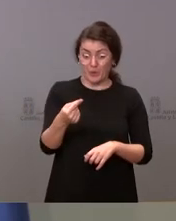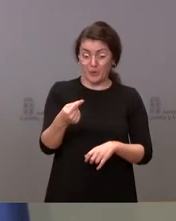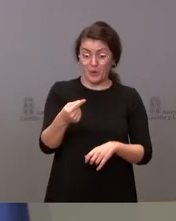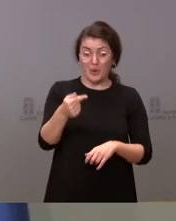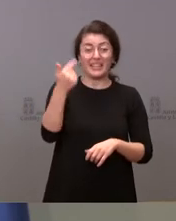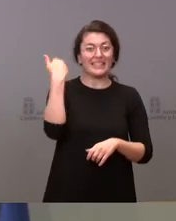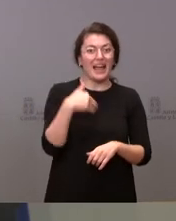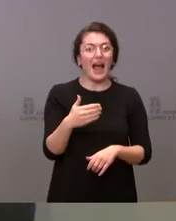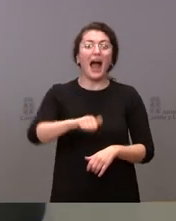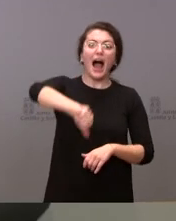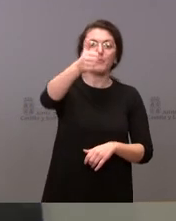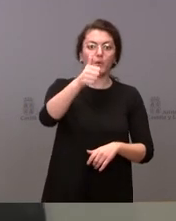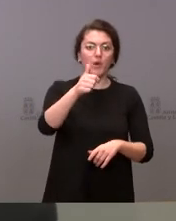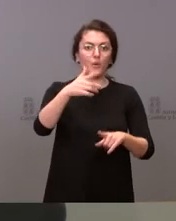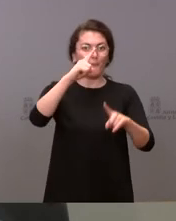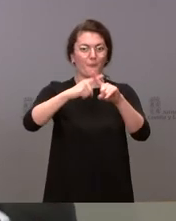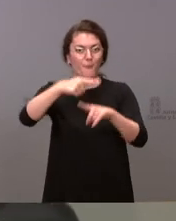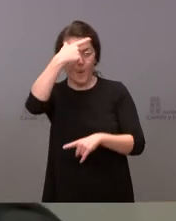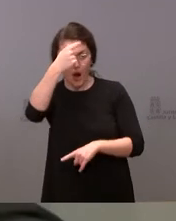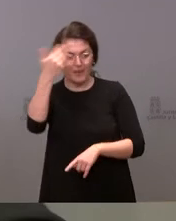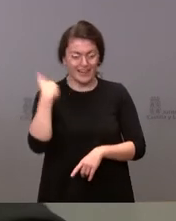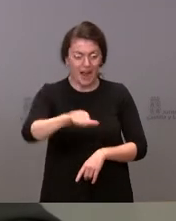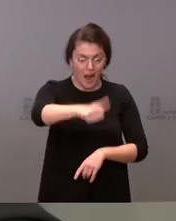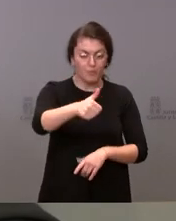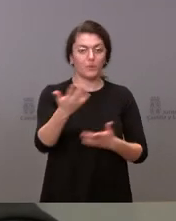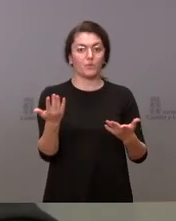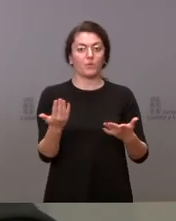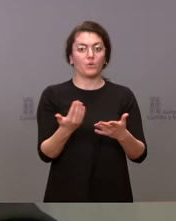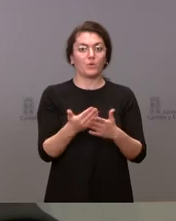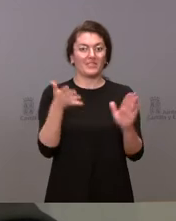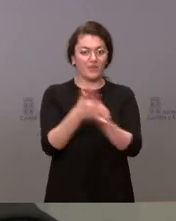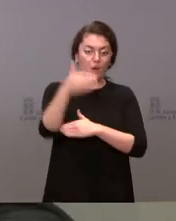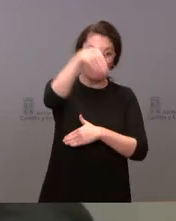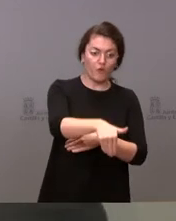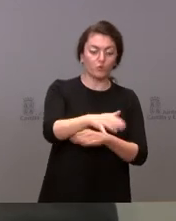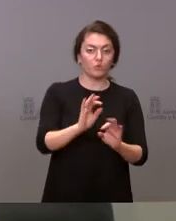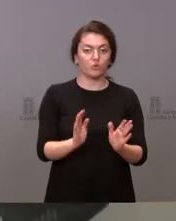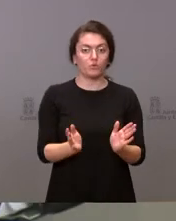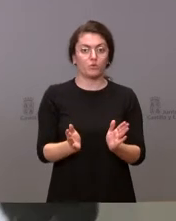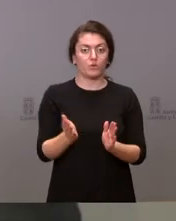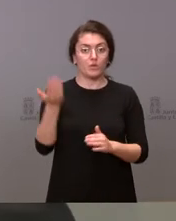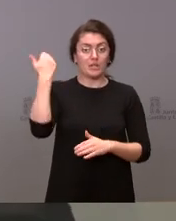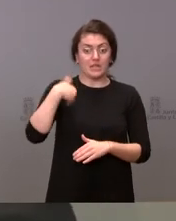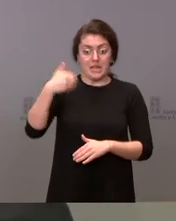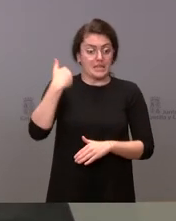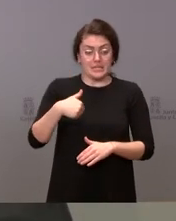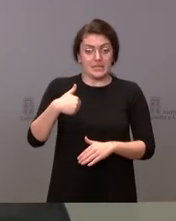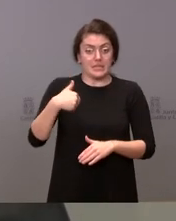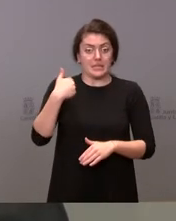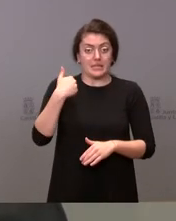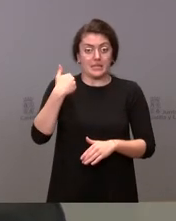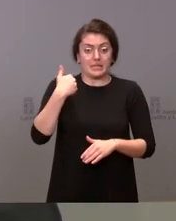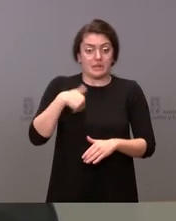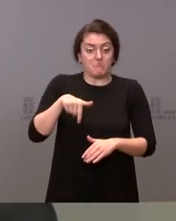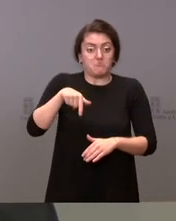Ávila. Quiero decir, es que el voto de por Ávila ya lo tuvimos en el presupuesto anterior y nadie se